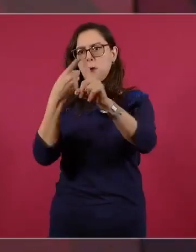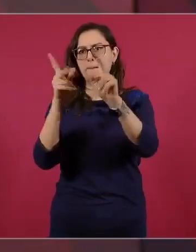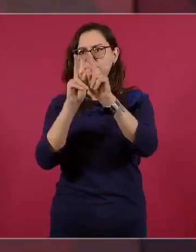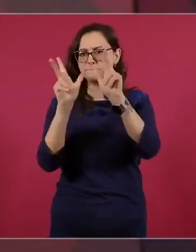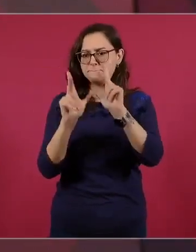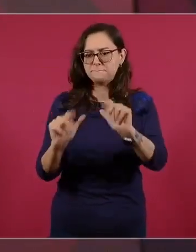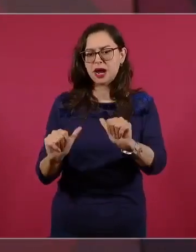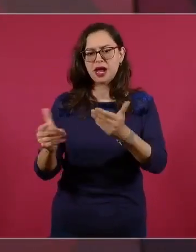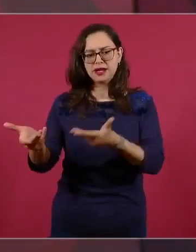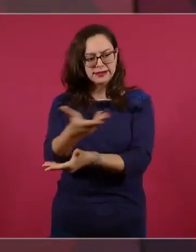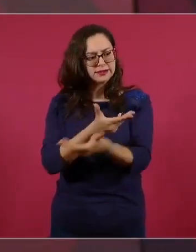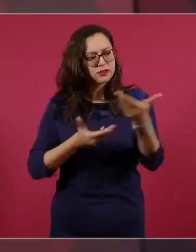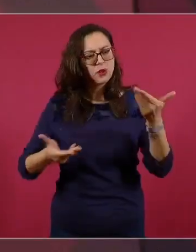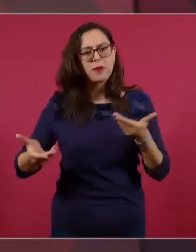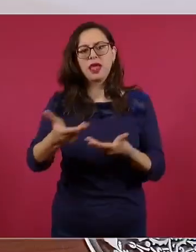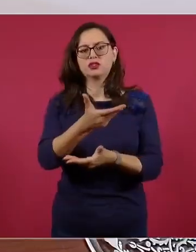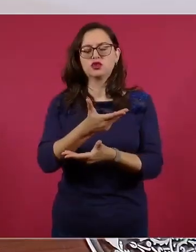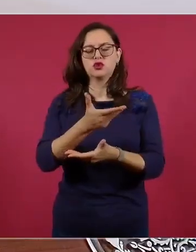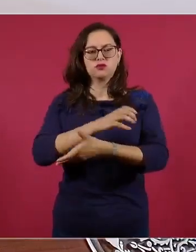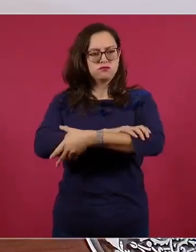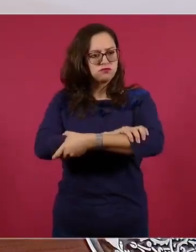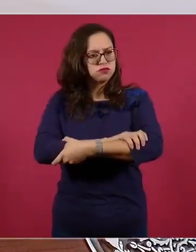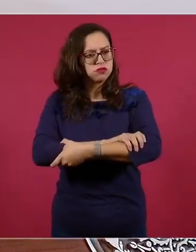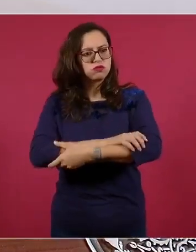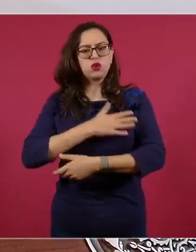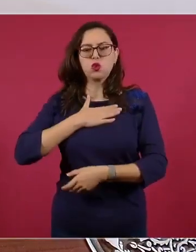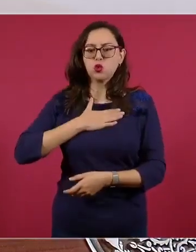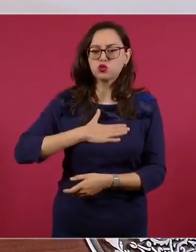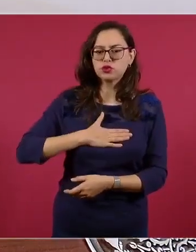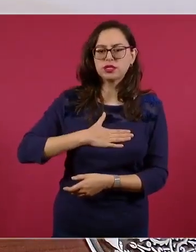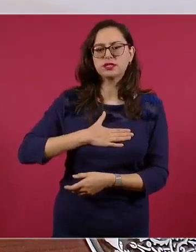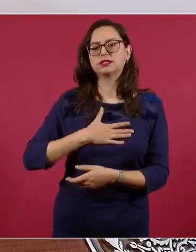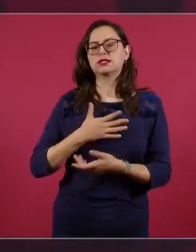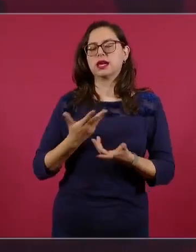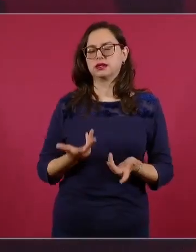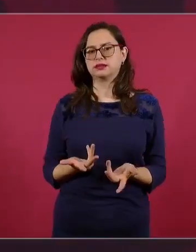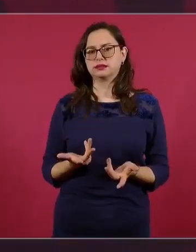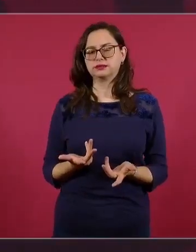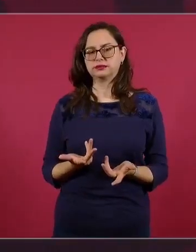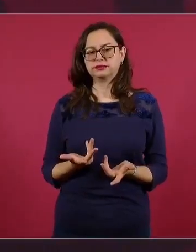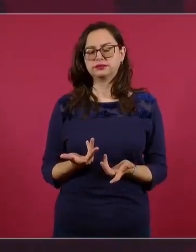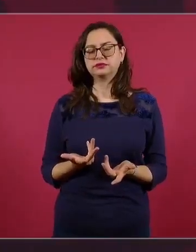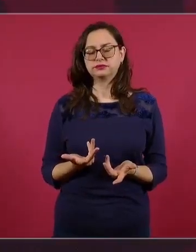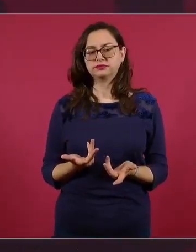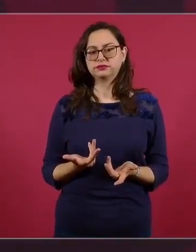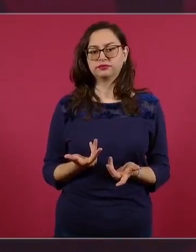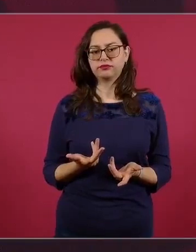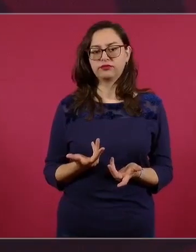más cooperación, paz, justicia en el mundo, que vaya